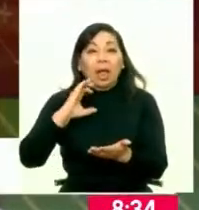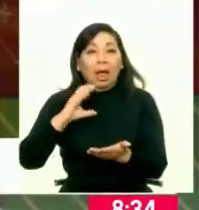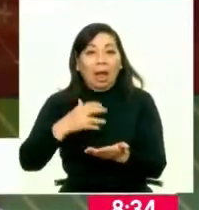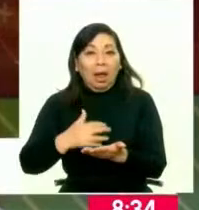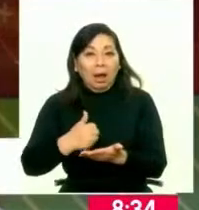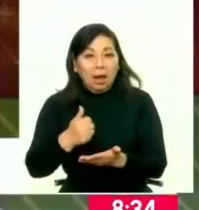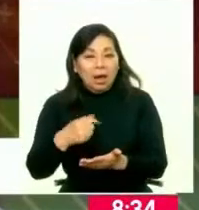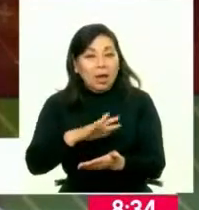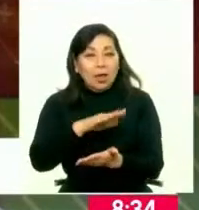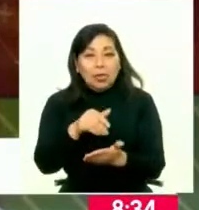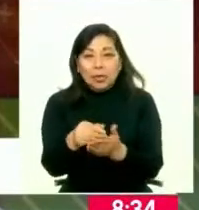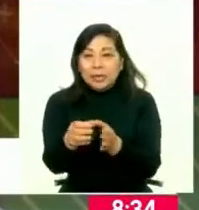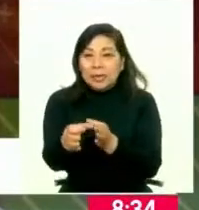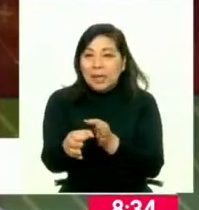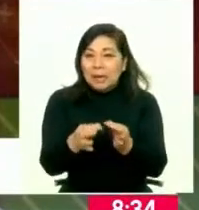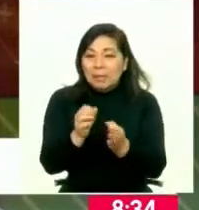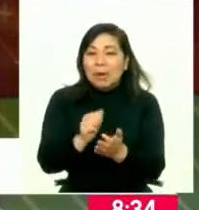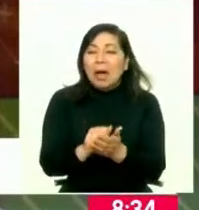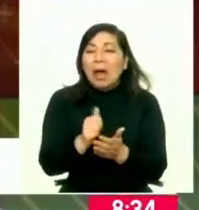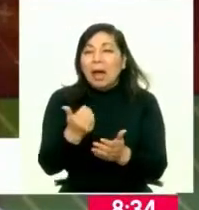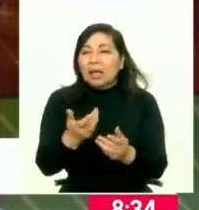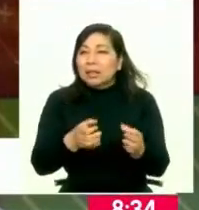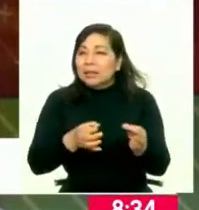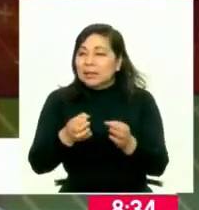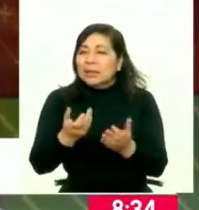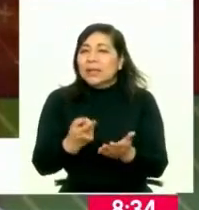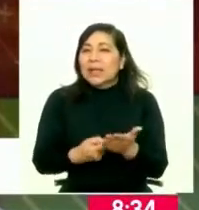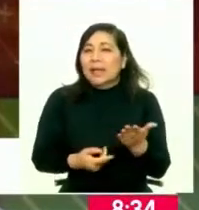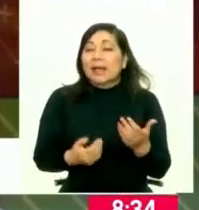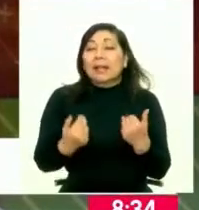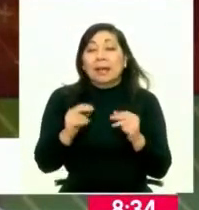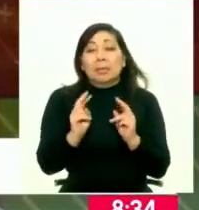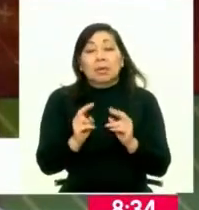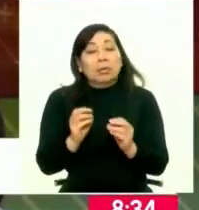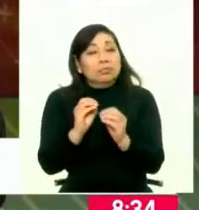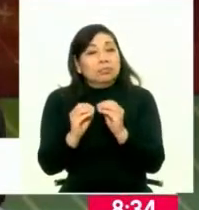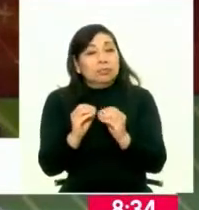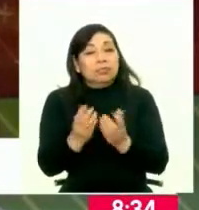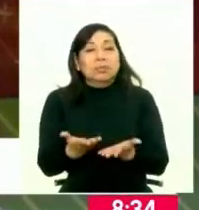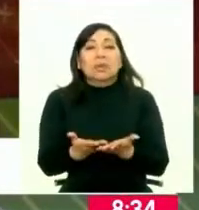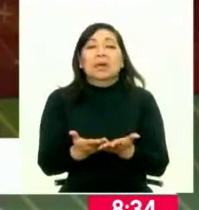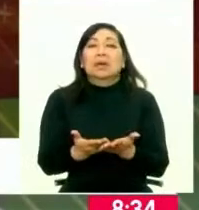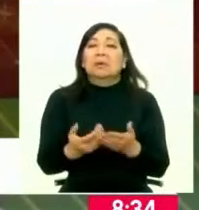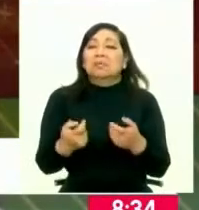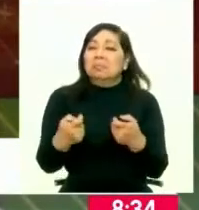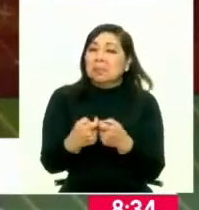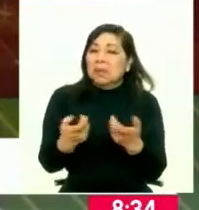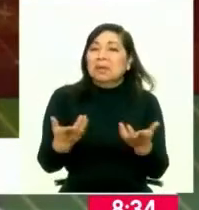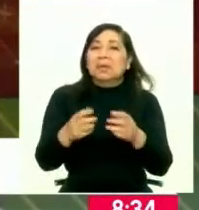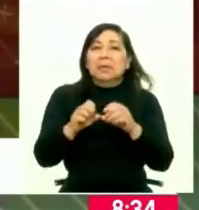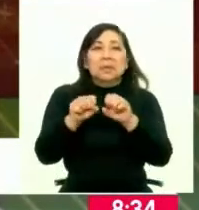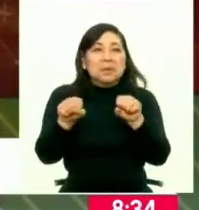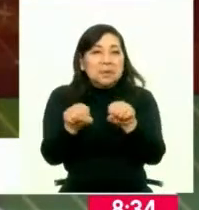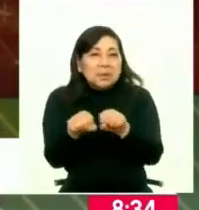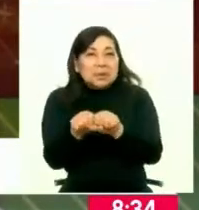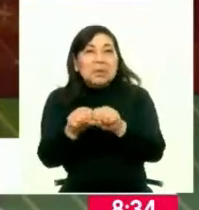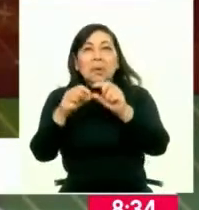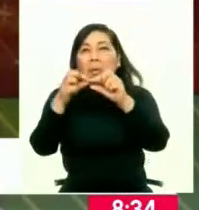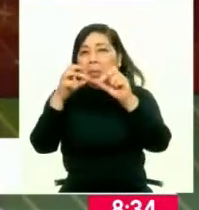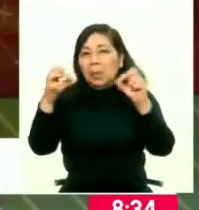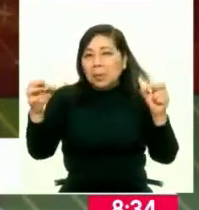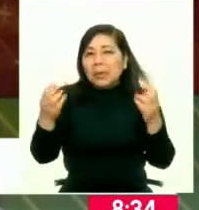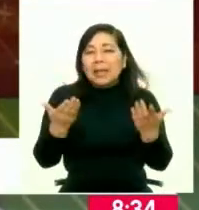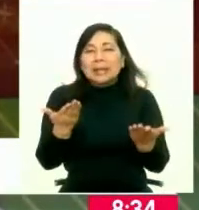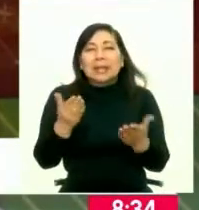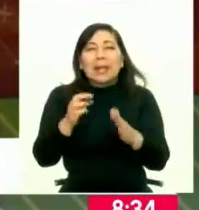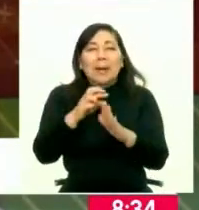Seguimos viendo todos los detalles, porque hay algunos detalles también que tenemos que arreglar. Desde la carga eléctrica, los cableados necesarios. Y esto